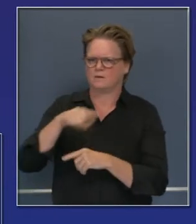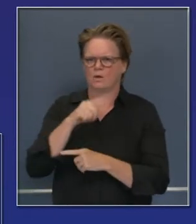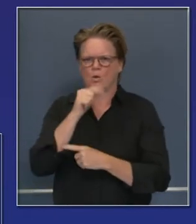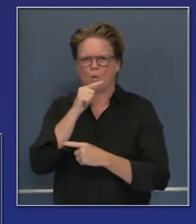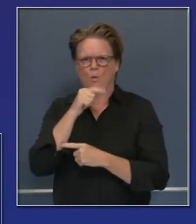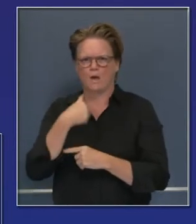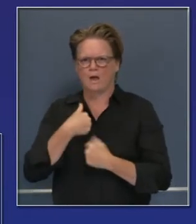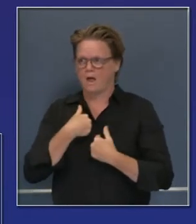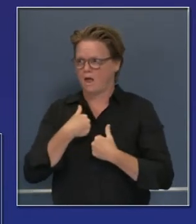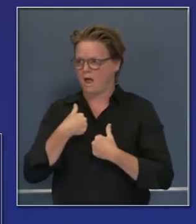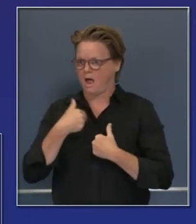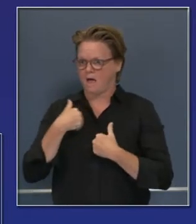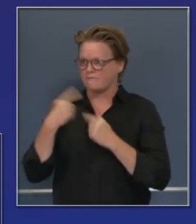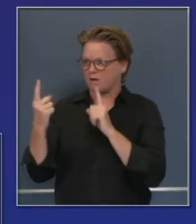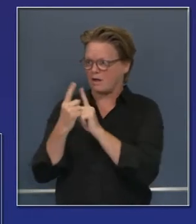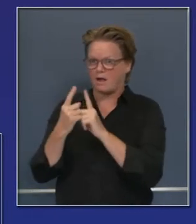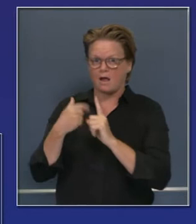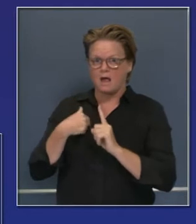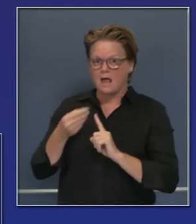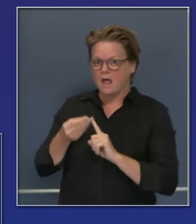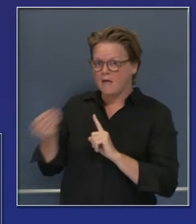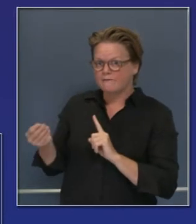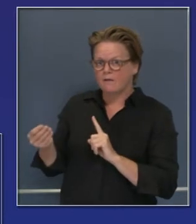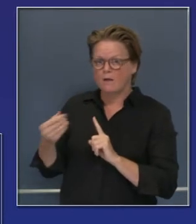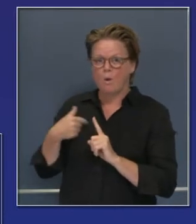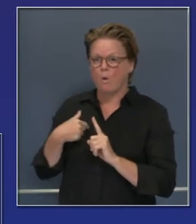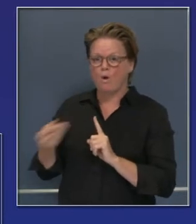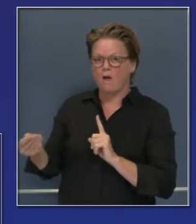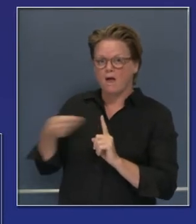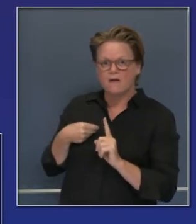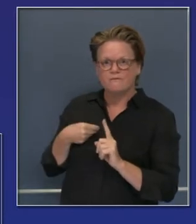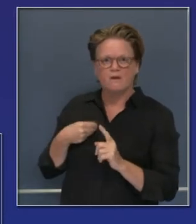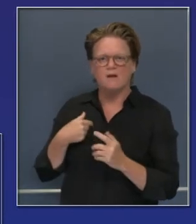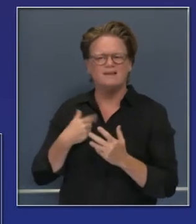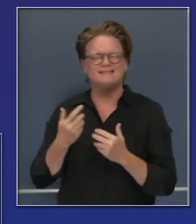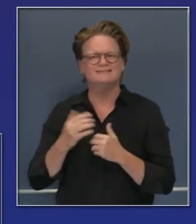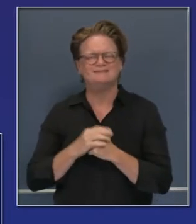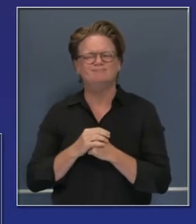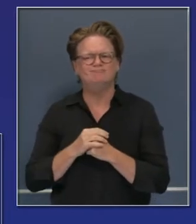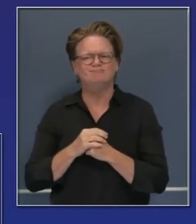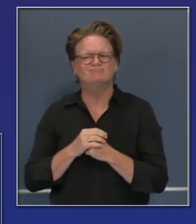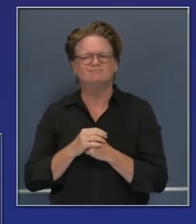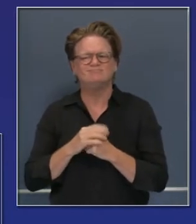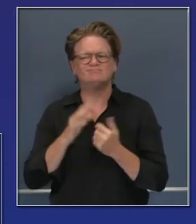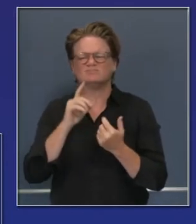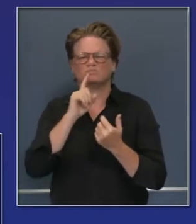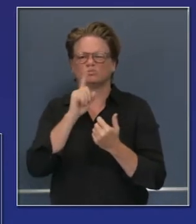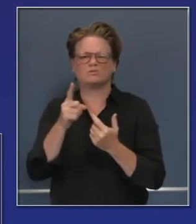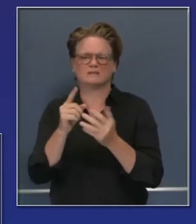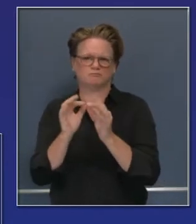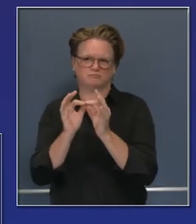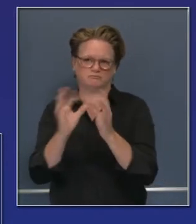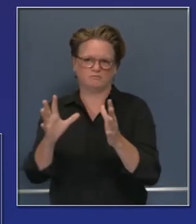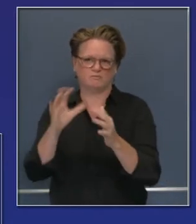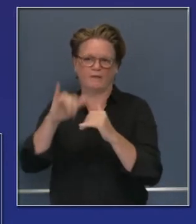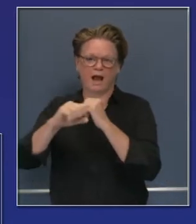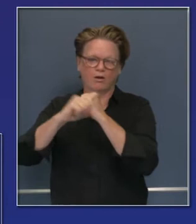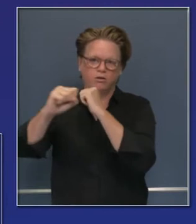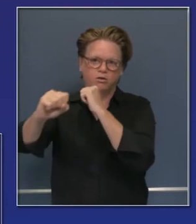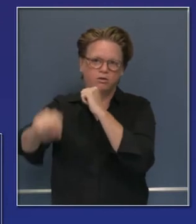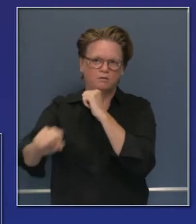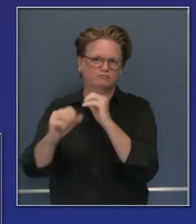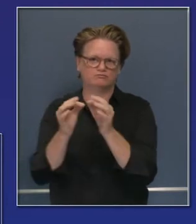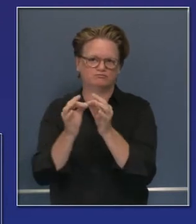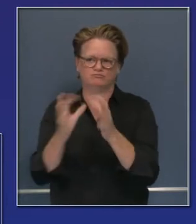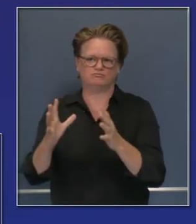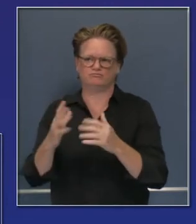aislamiento y la cuarentena. Entonces, 10, 11, 12 días, a esa altura, casi que no valen para nada. Pero también las pruebas